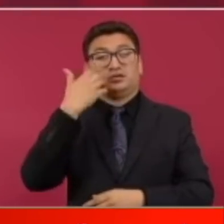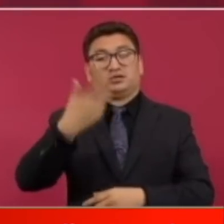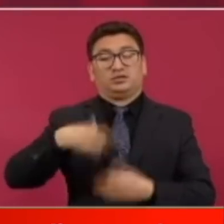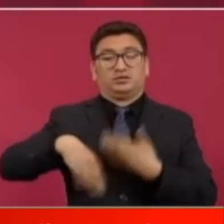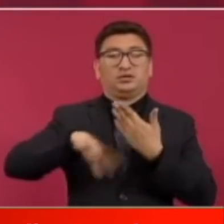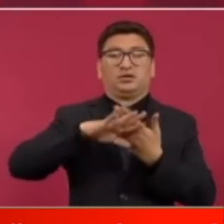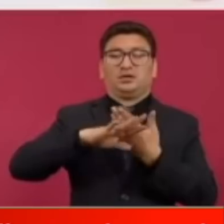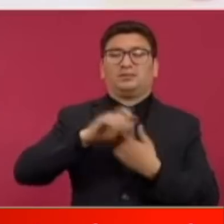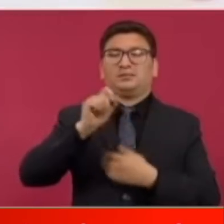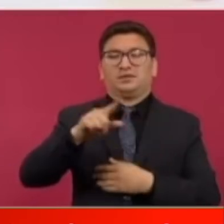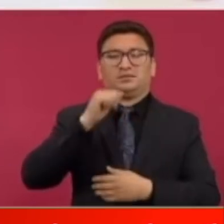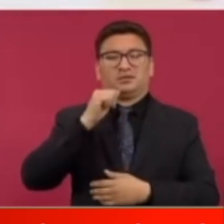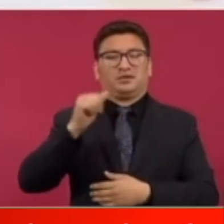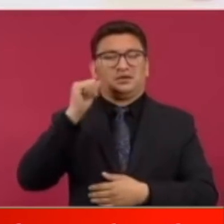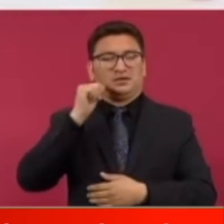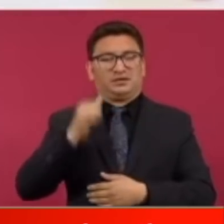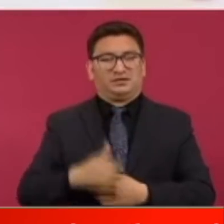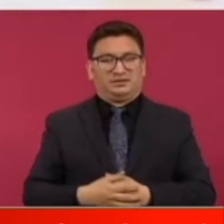como ayer